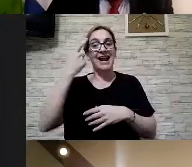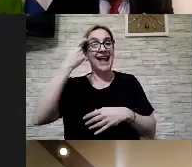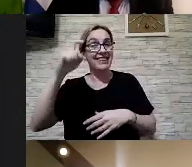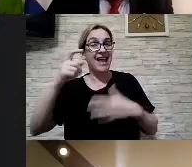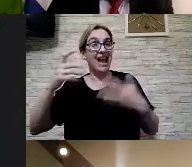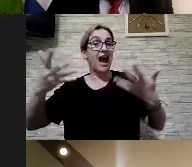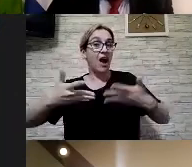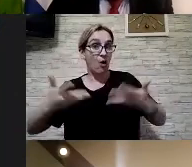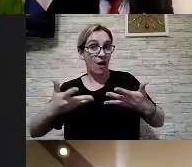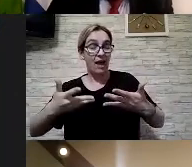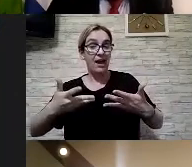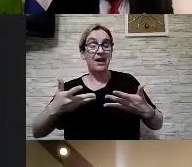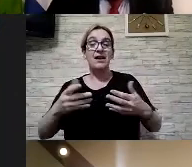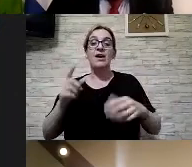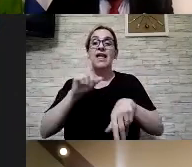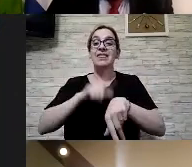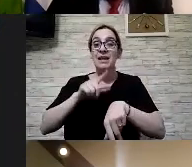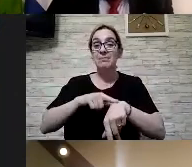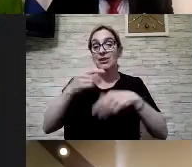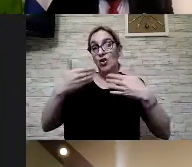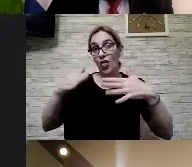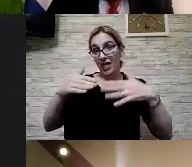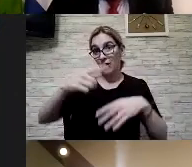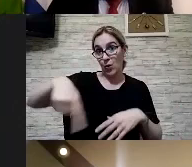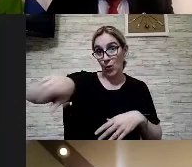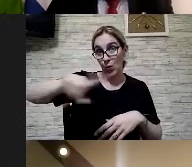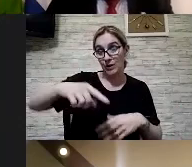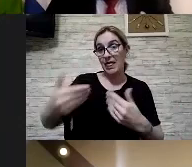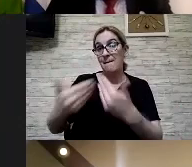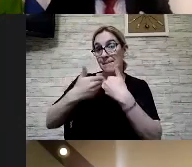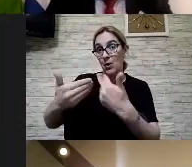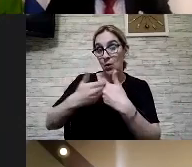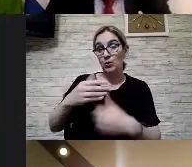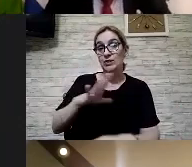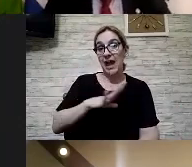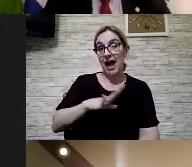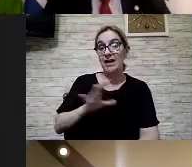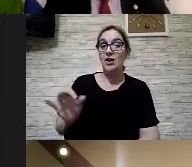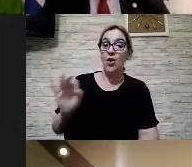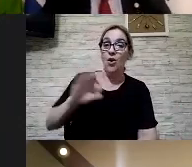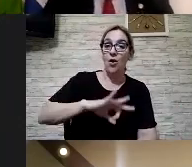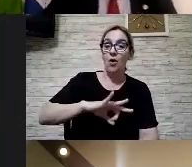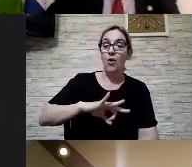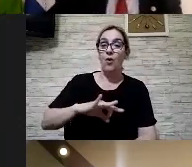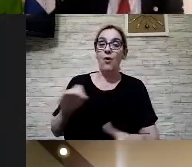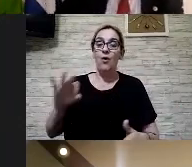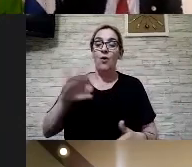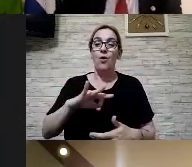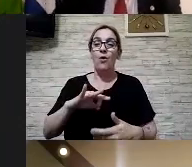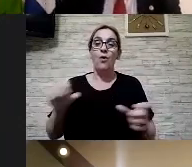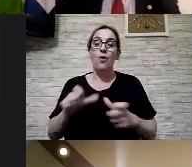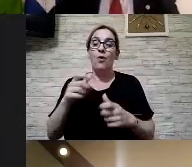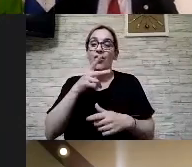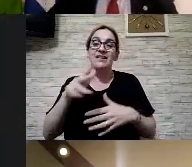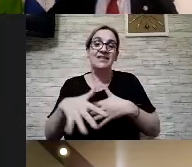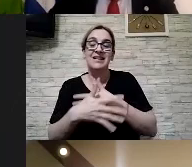dar un tiempo a ustedes para consultas o bueno si quieren expresar también que se llegan por